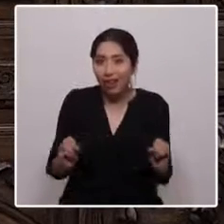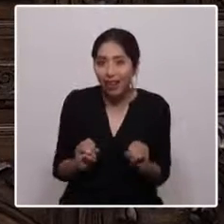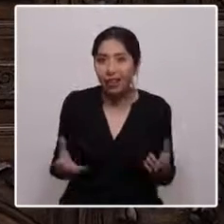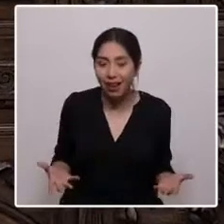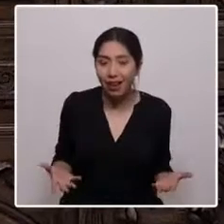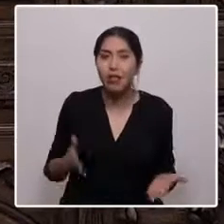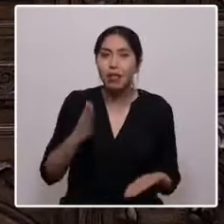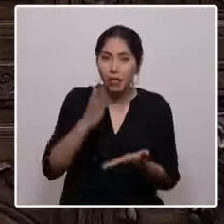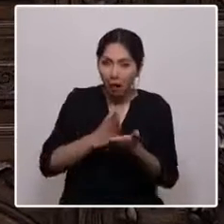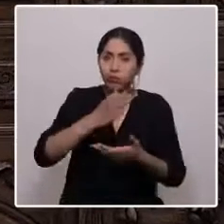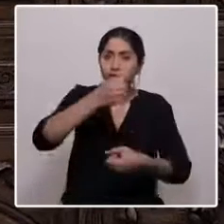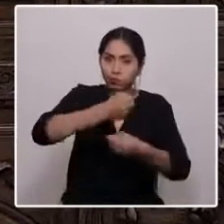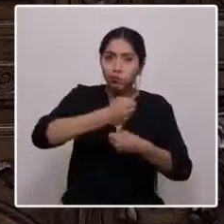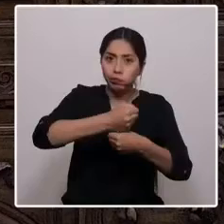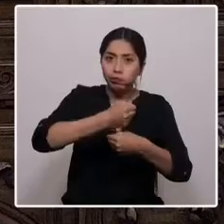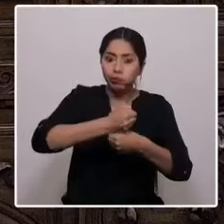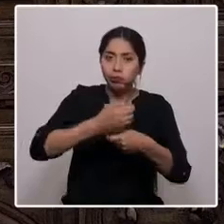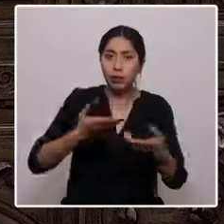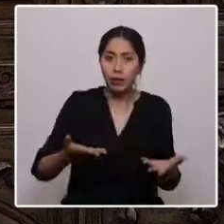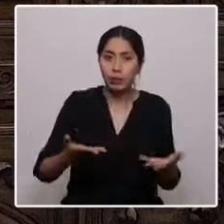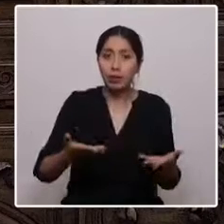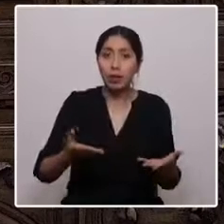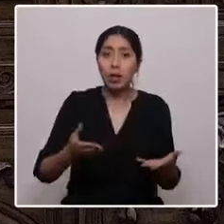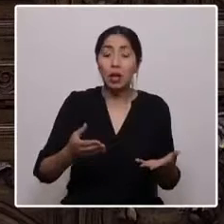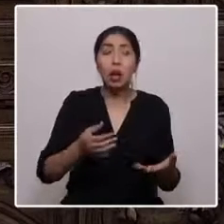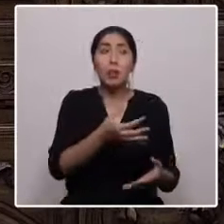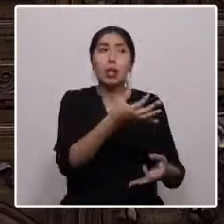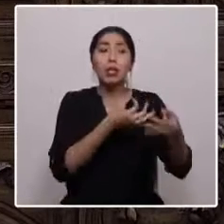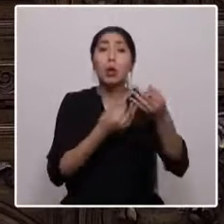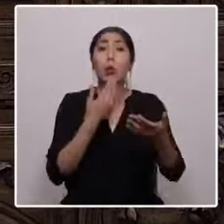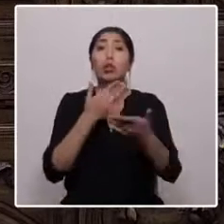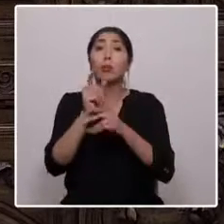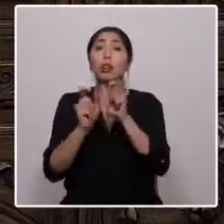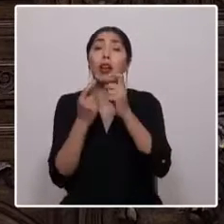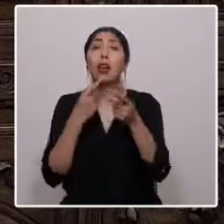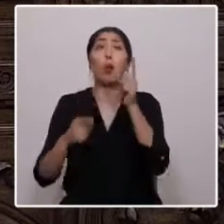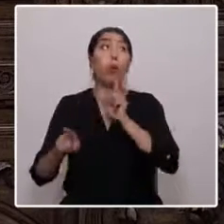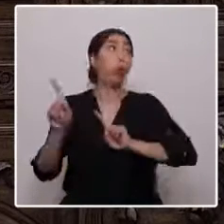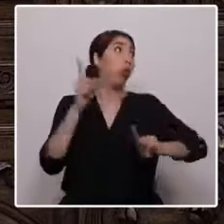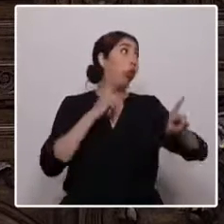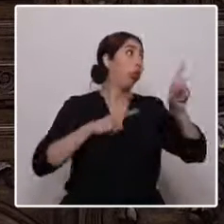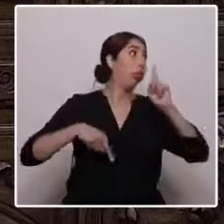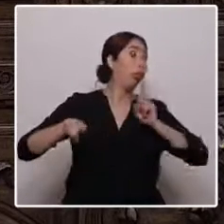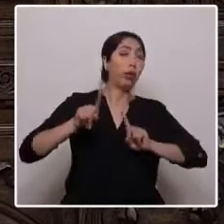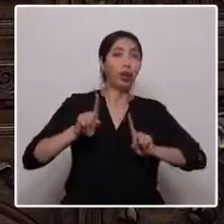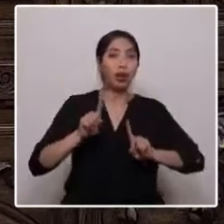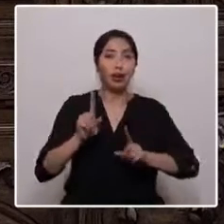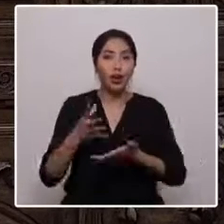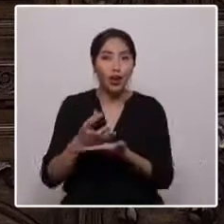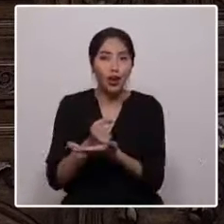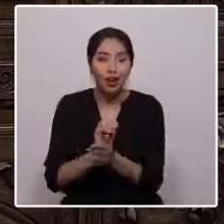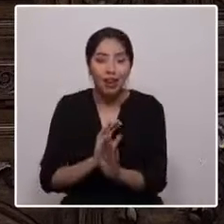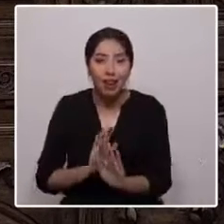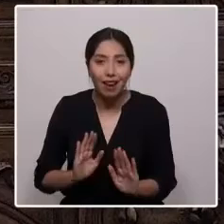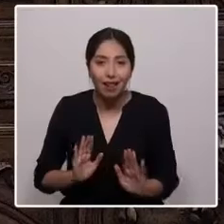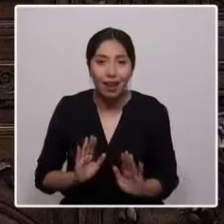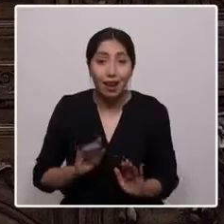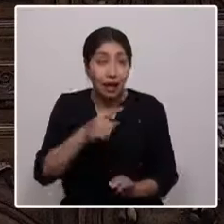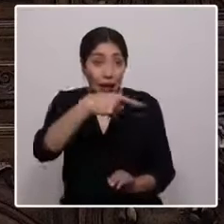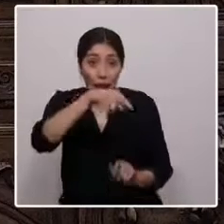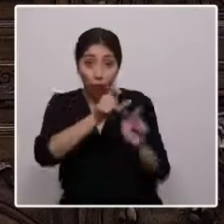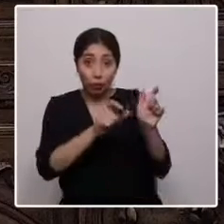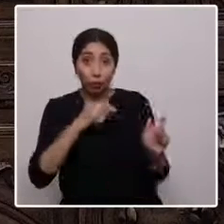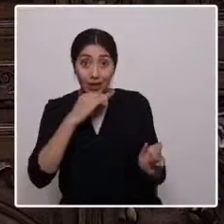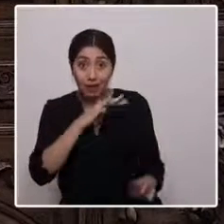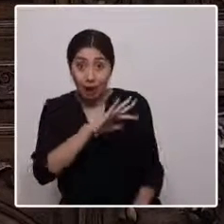dice en el campo, o con excusas, no se siembra ni cosecha. Ellos me transmitieron el